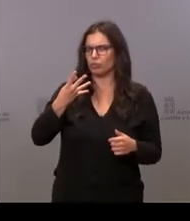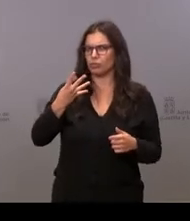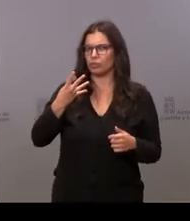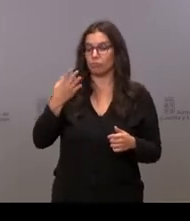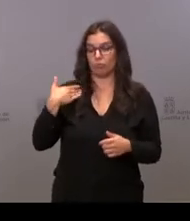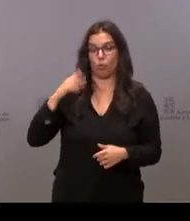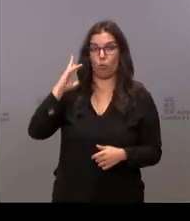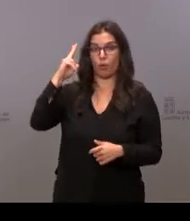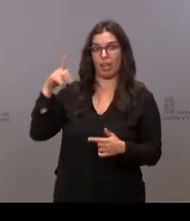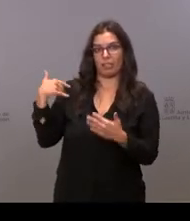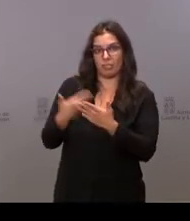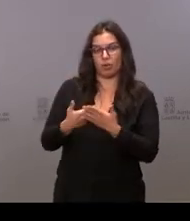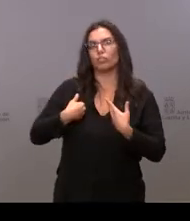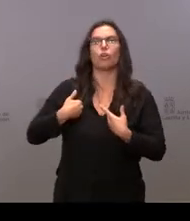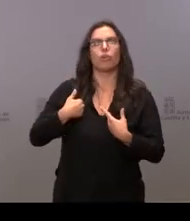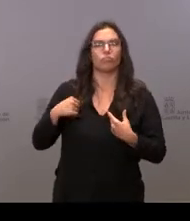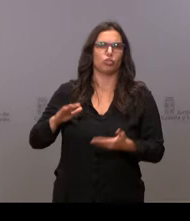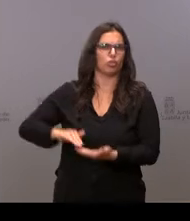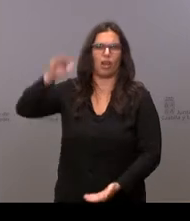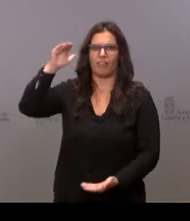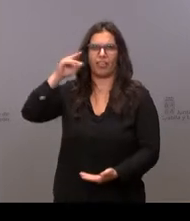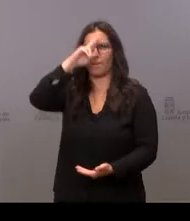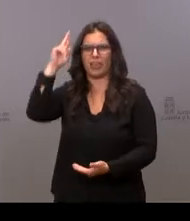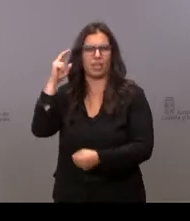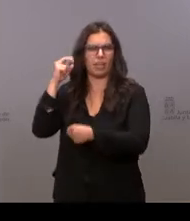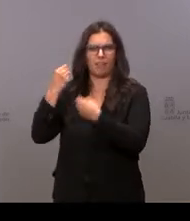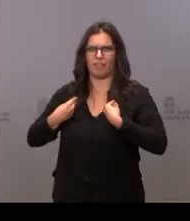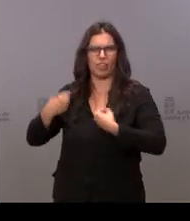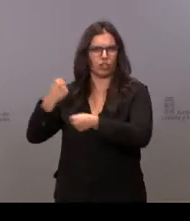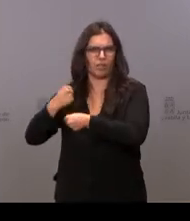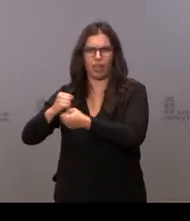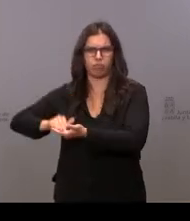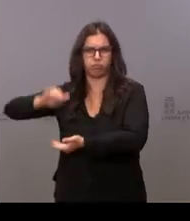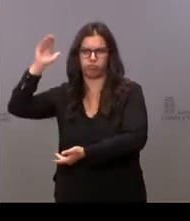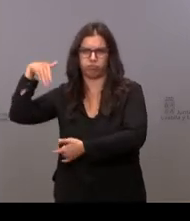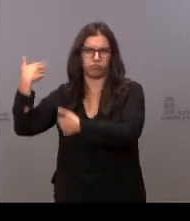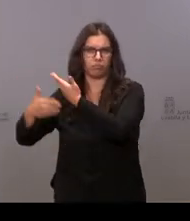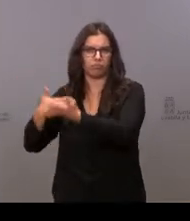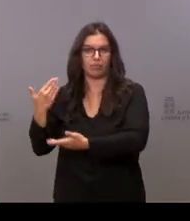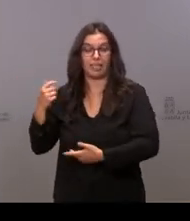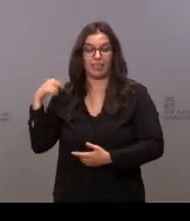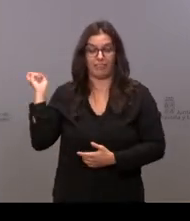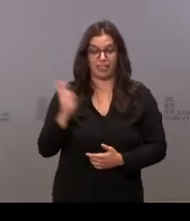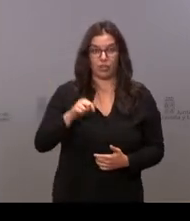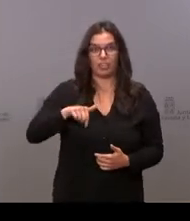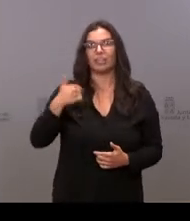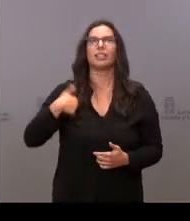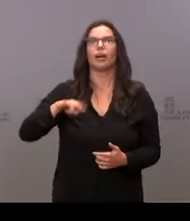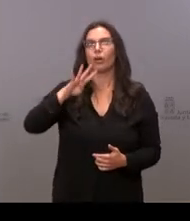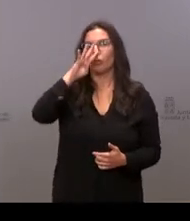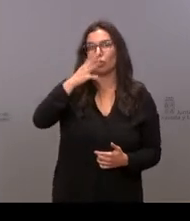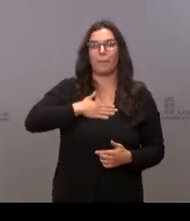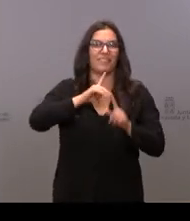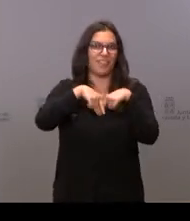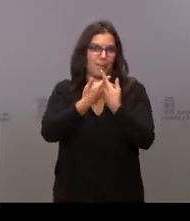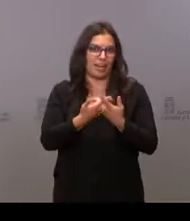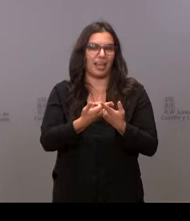jubilé. Yo he vivido en Madrid toda mi vida, he trabajado toda mi vida en Madrid. Y aquí me he sentido acogida muy bien. Mi familia está aquí, entonces